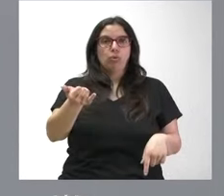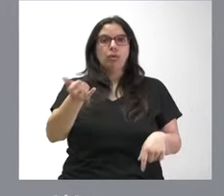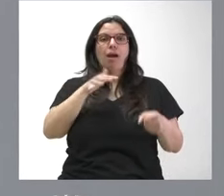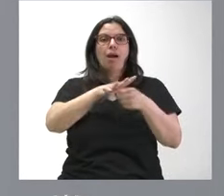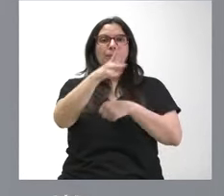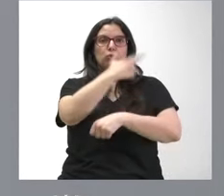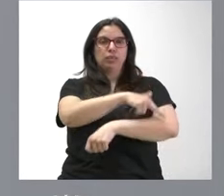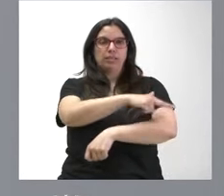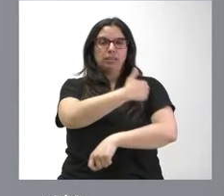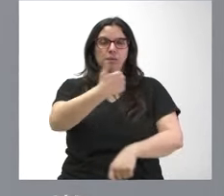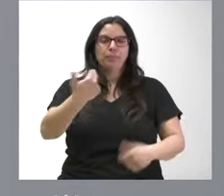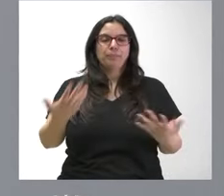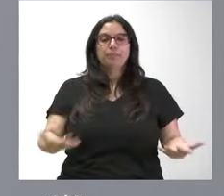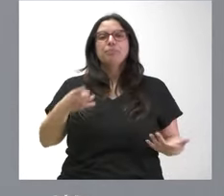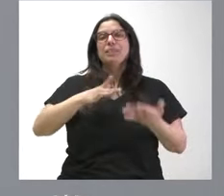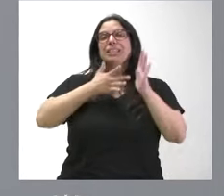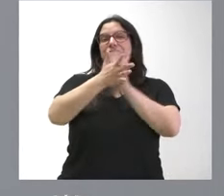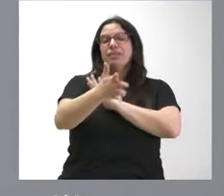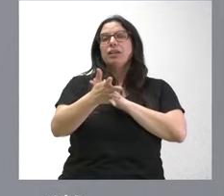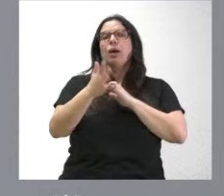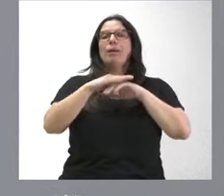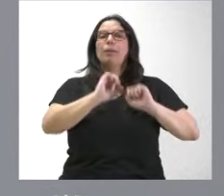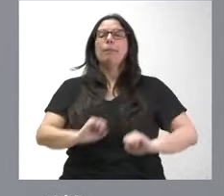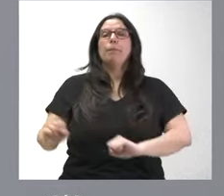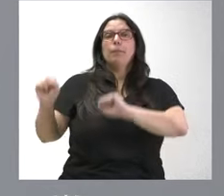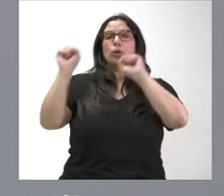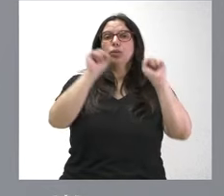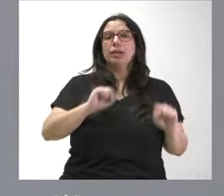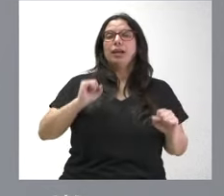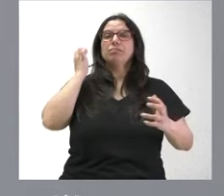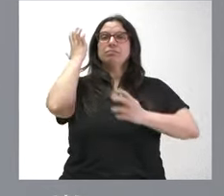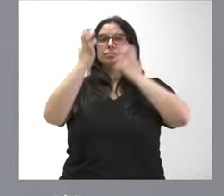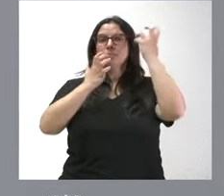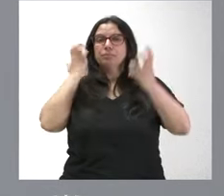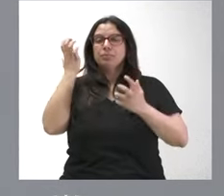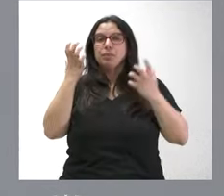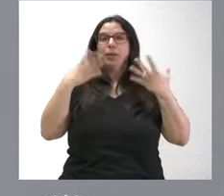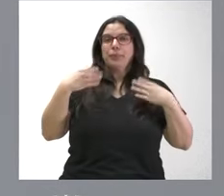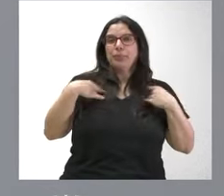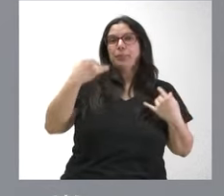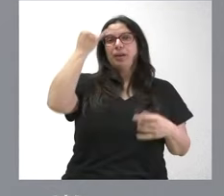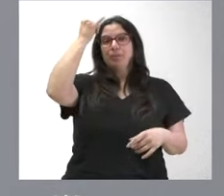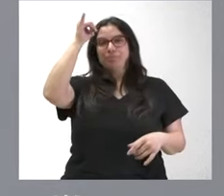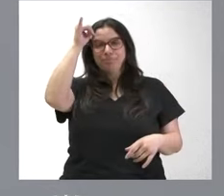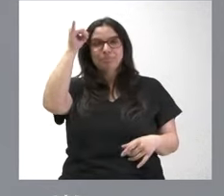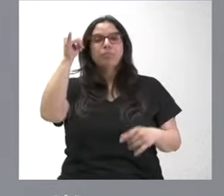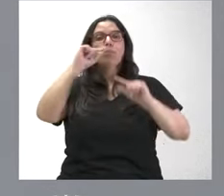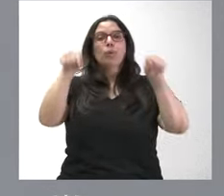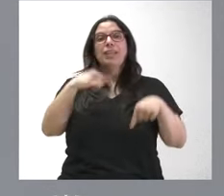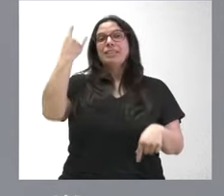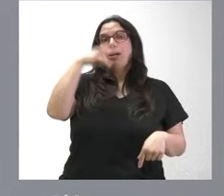sanitario. Estamos hablando de la inmunización de las especies bovina y ovina en las provincias de Salamanca,